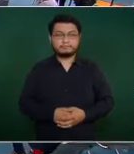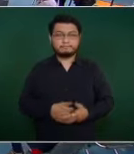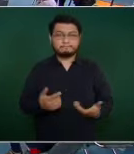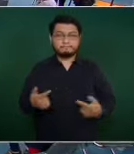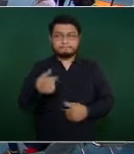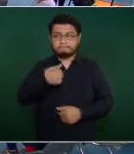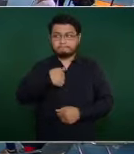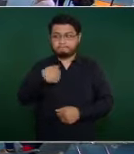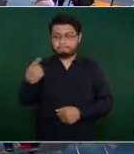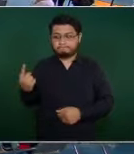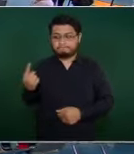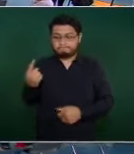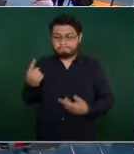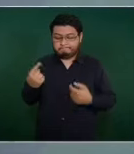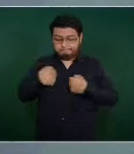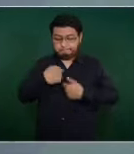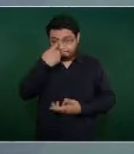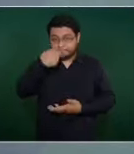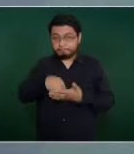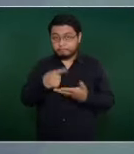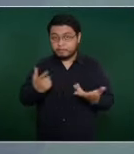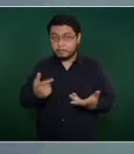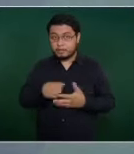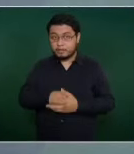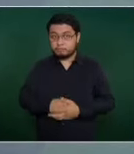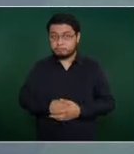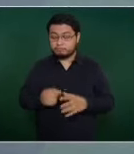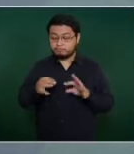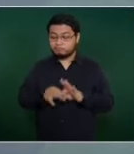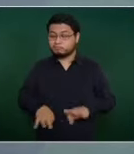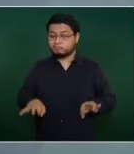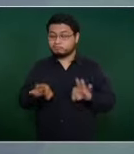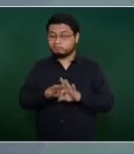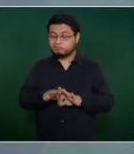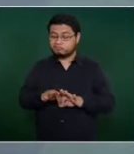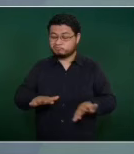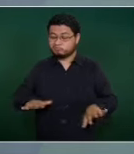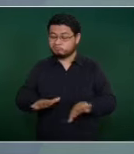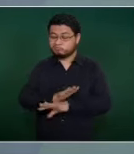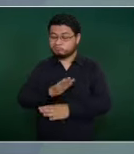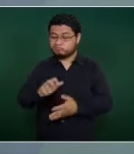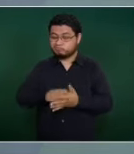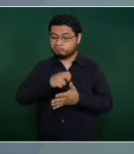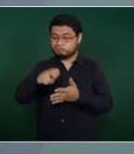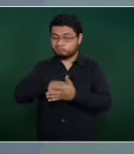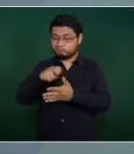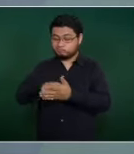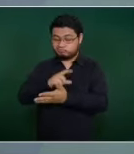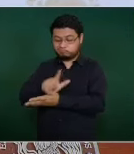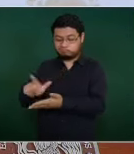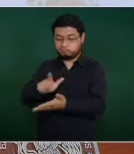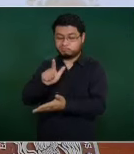Pues yo sostengo que hace falta la reforma electoral,